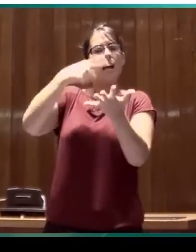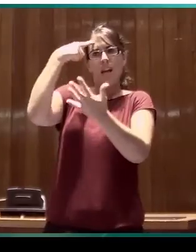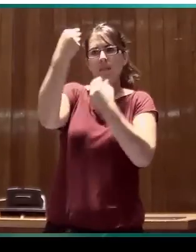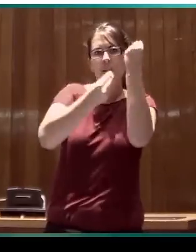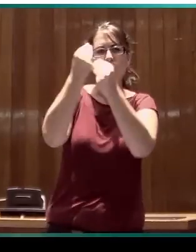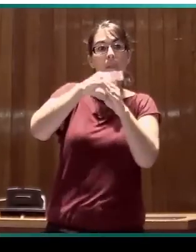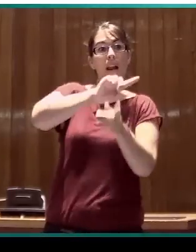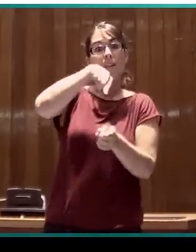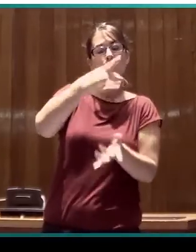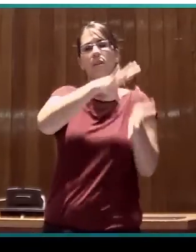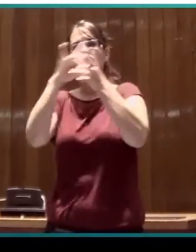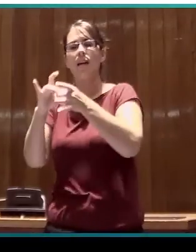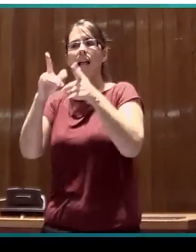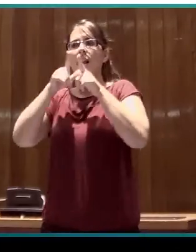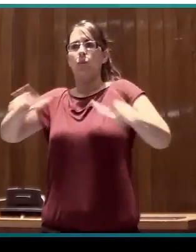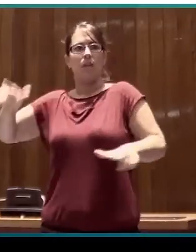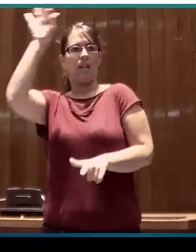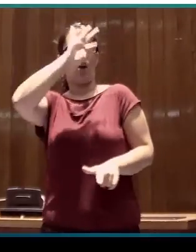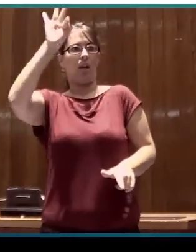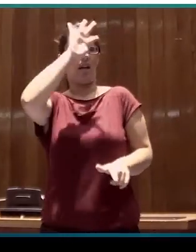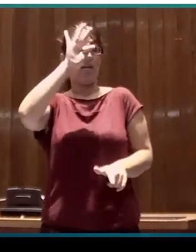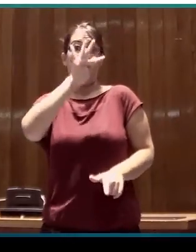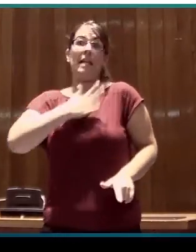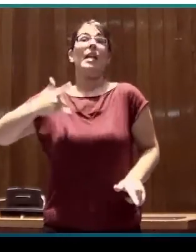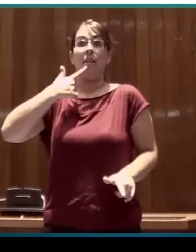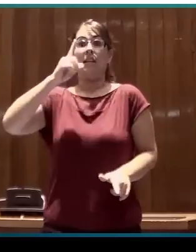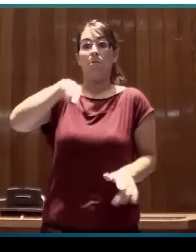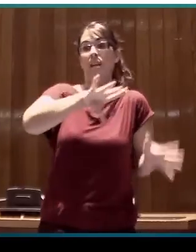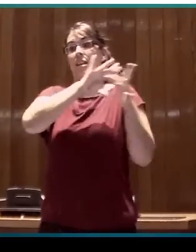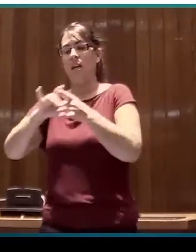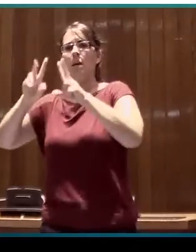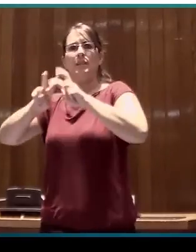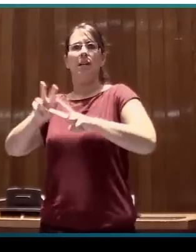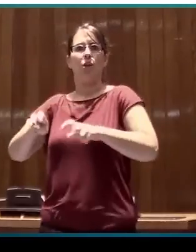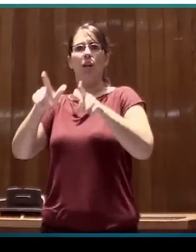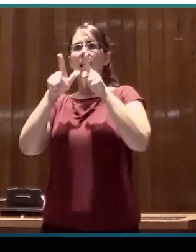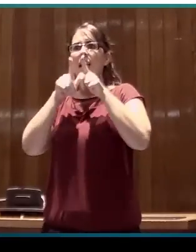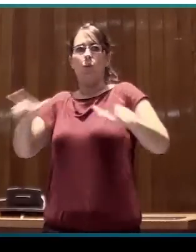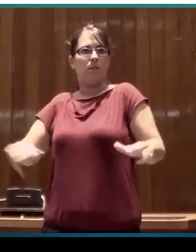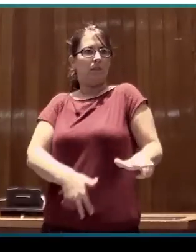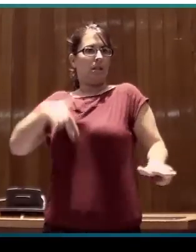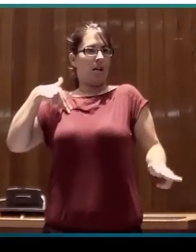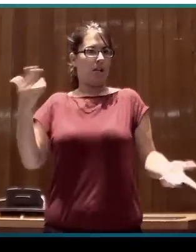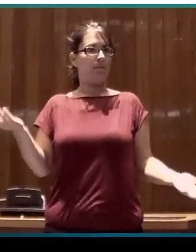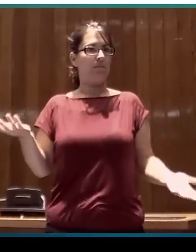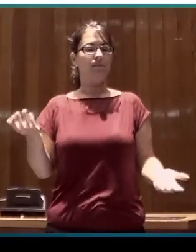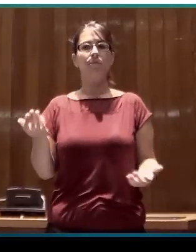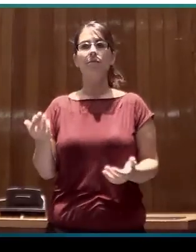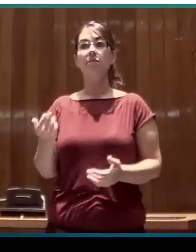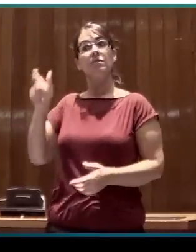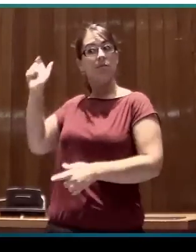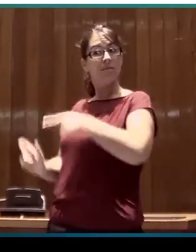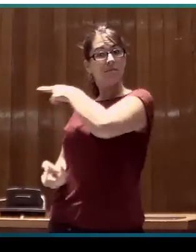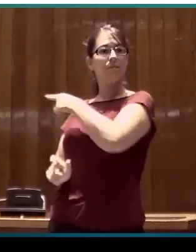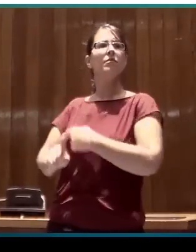teórica y, por lo tanto, para la investigación lingüística en sentido amplio. Es, asimismo,